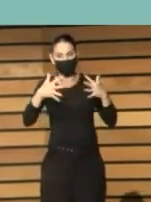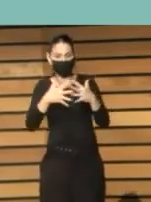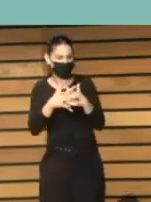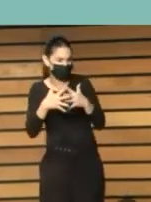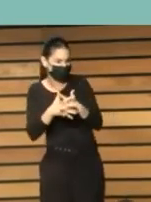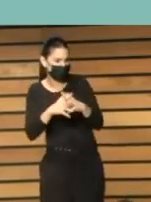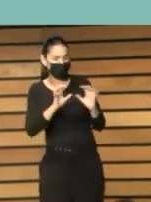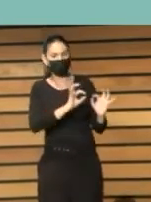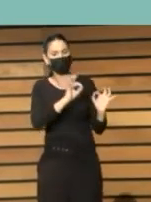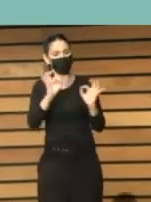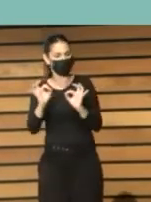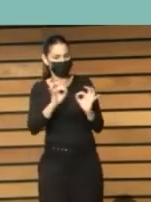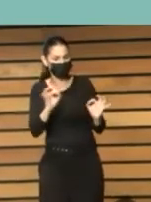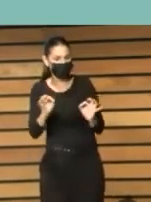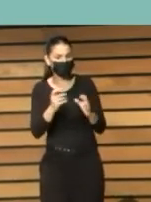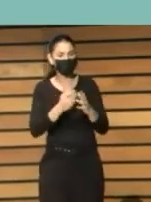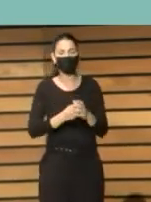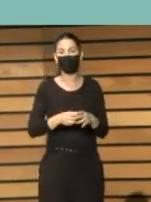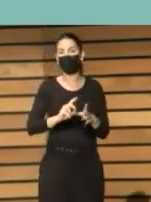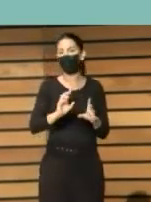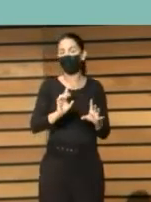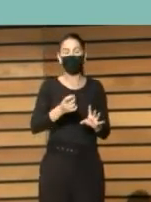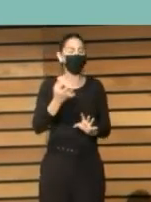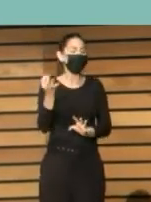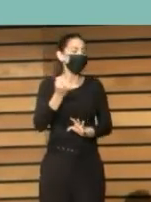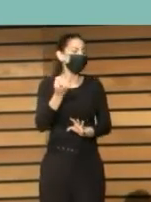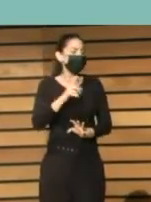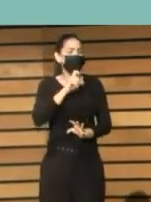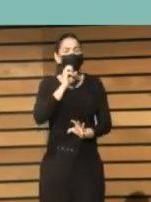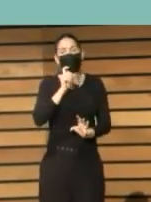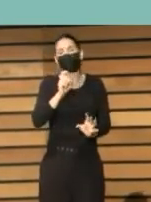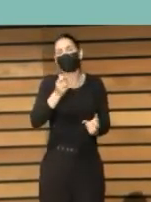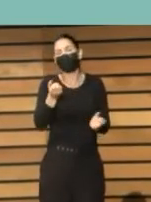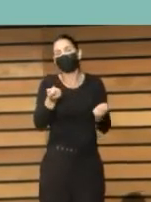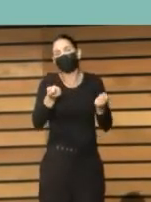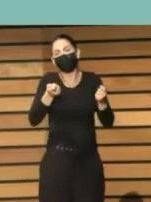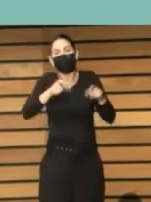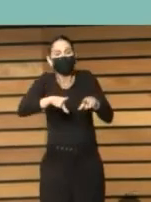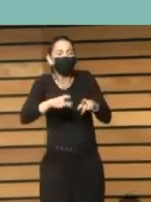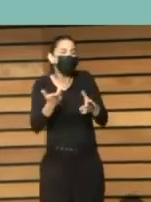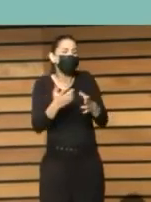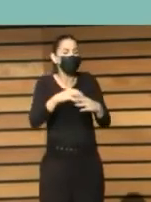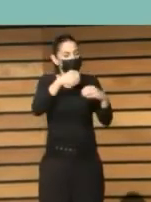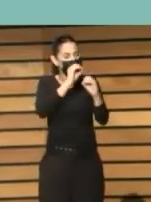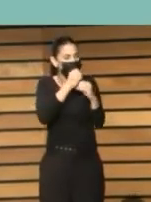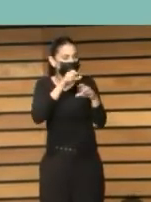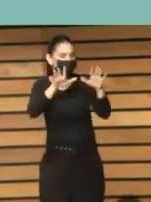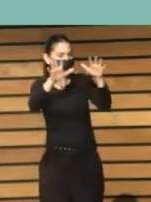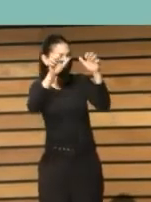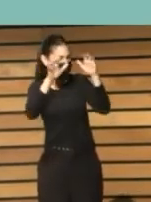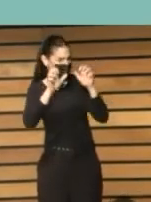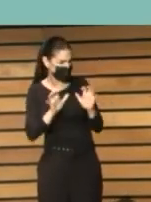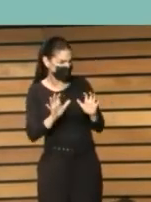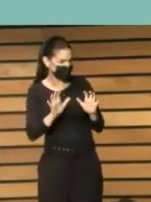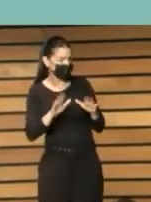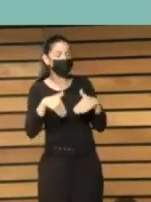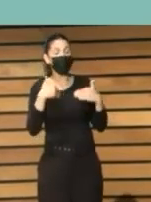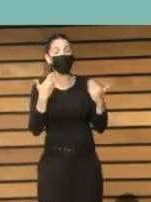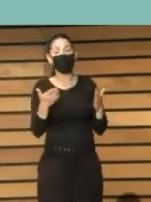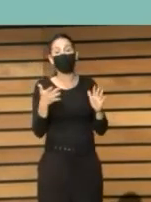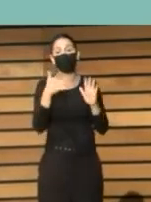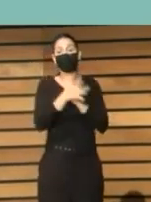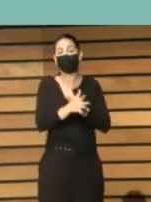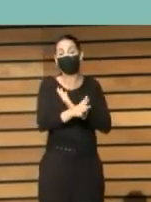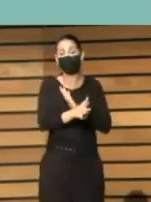vistas como laboratorios de aprendizaje y laboratorios de aprendizaje dirigidos a la mejora de las